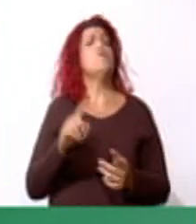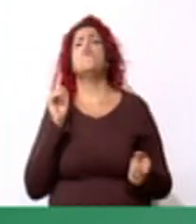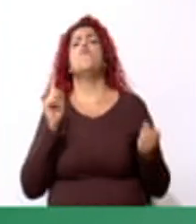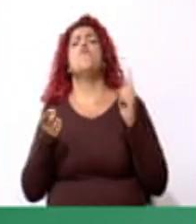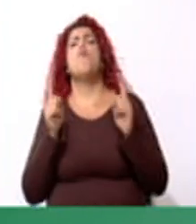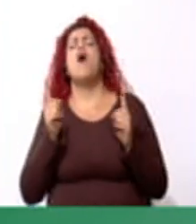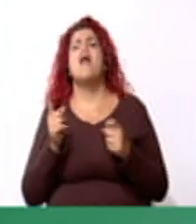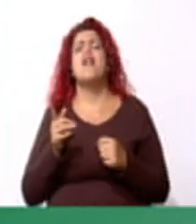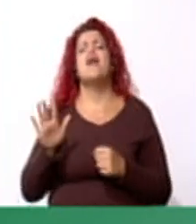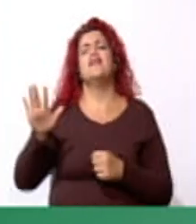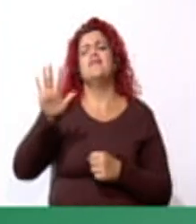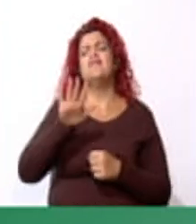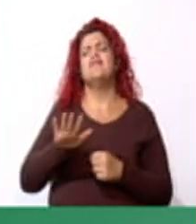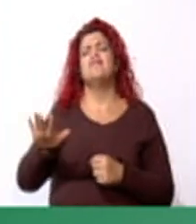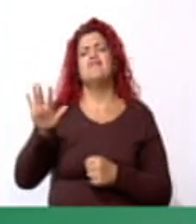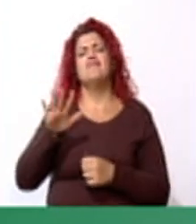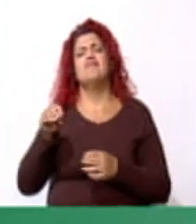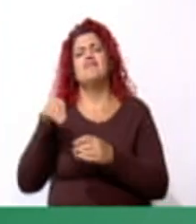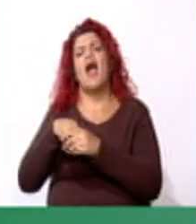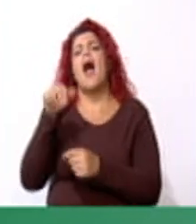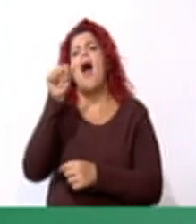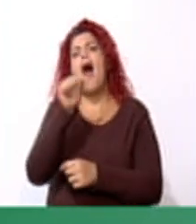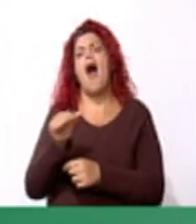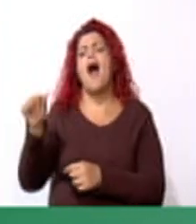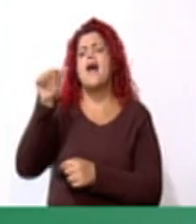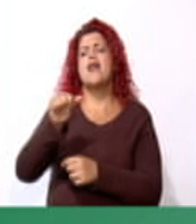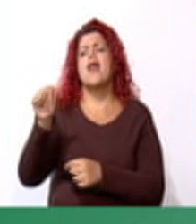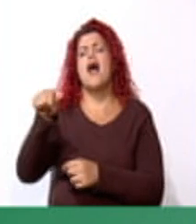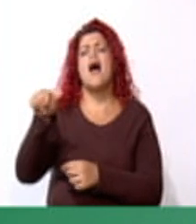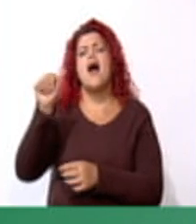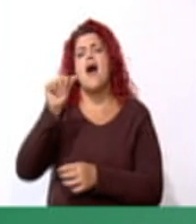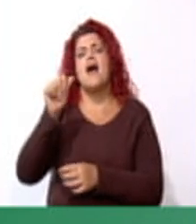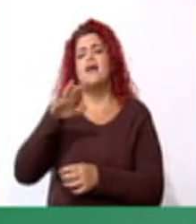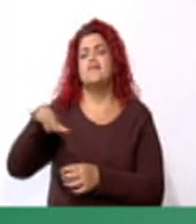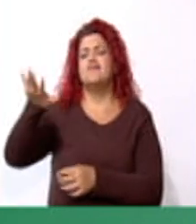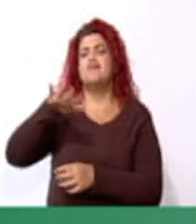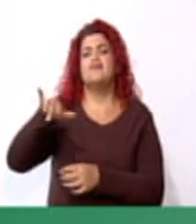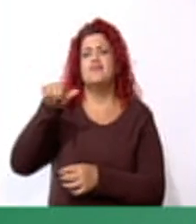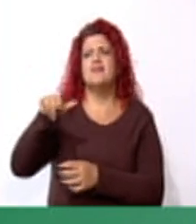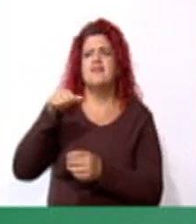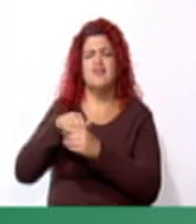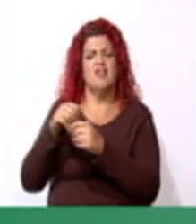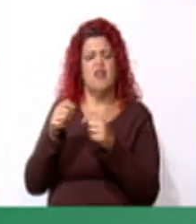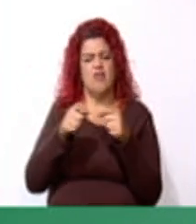ahora de este rombo y este triángulo?